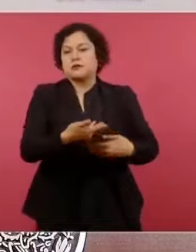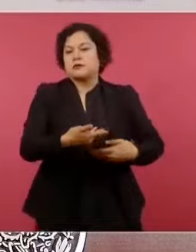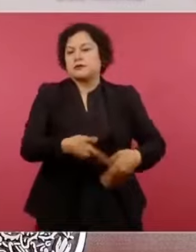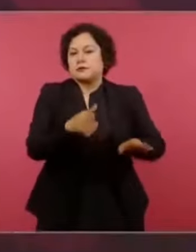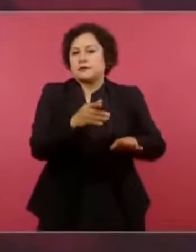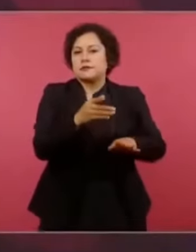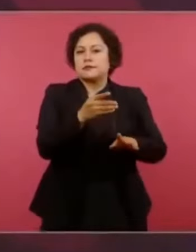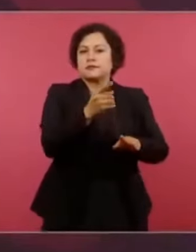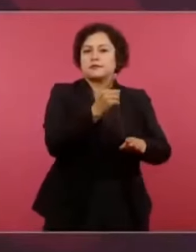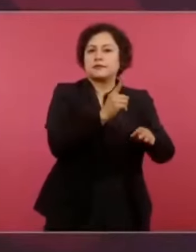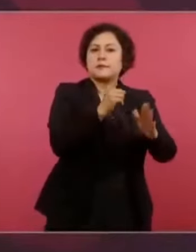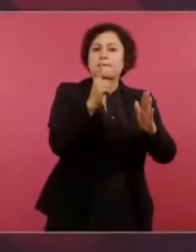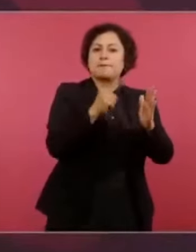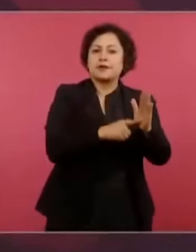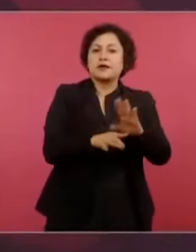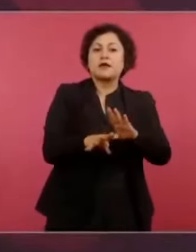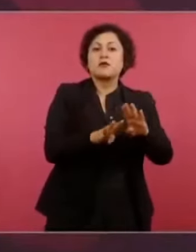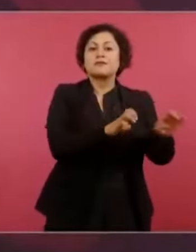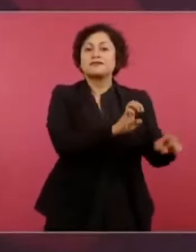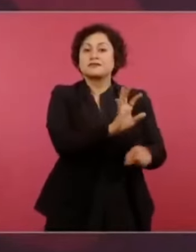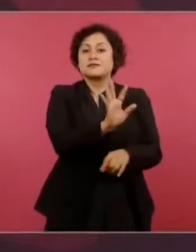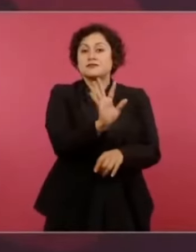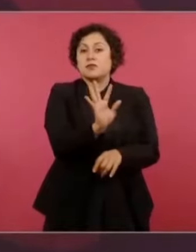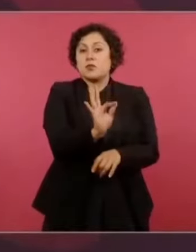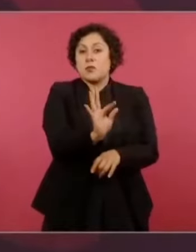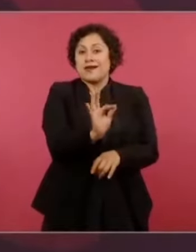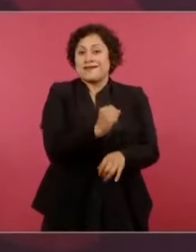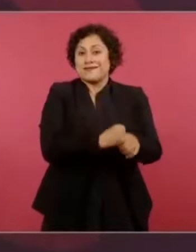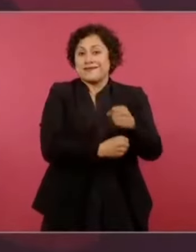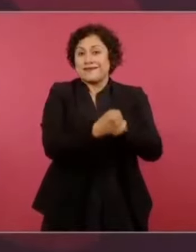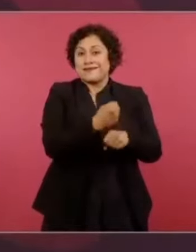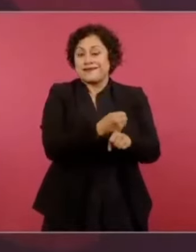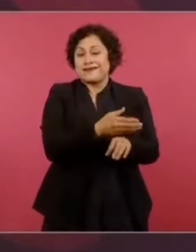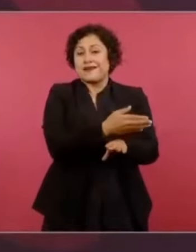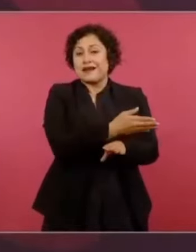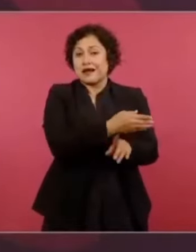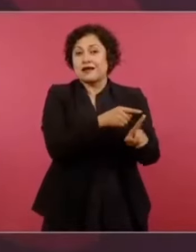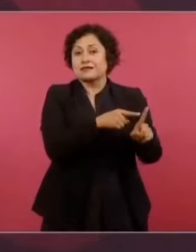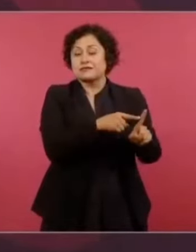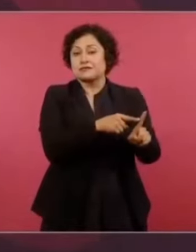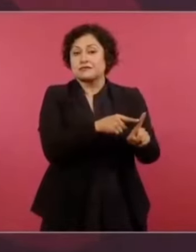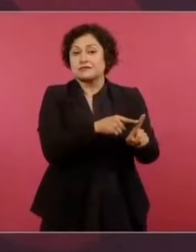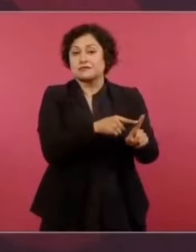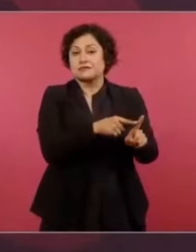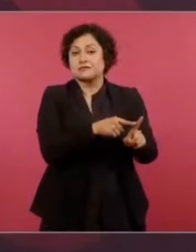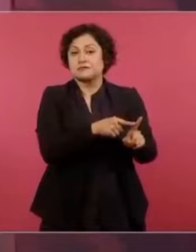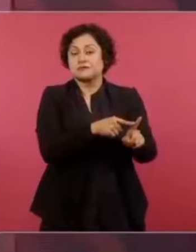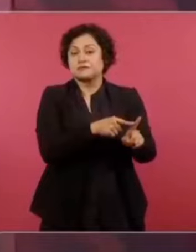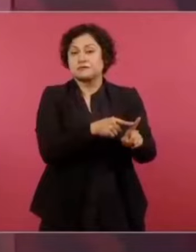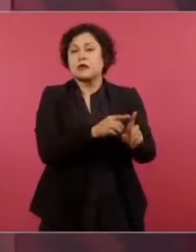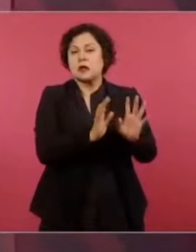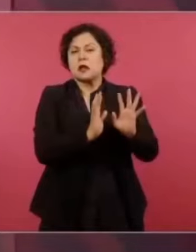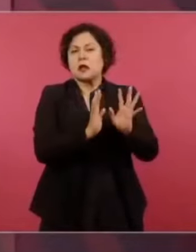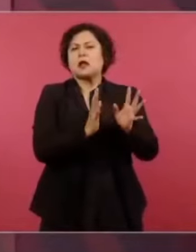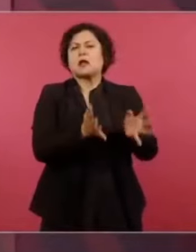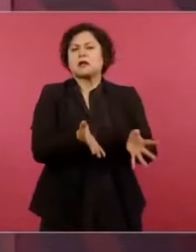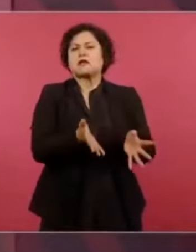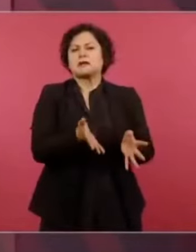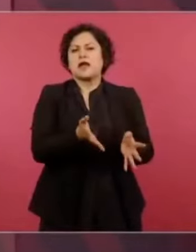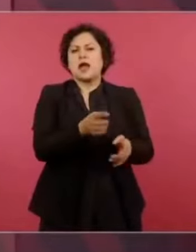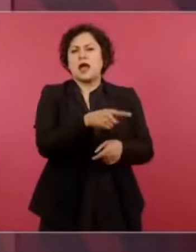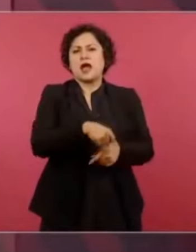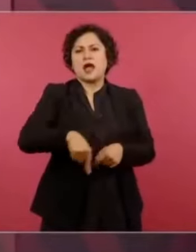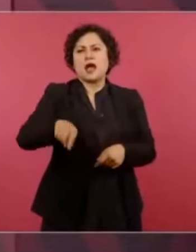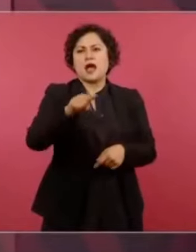ya se hablaba, se de que esa era la causa